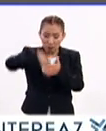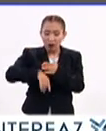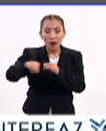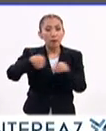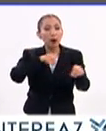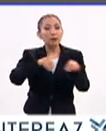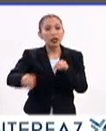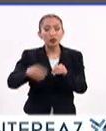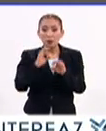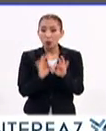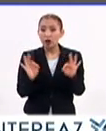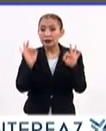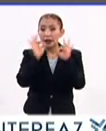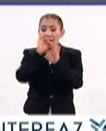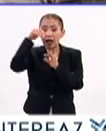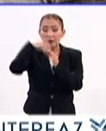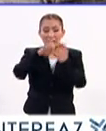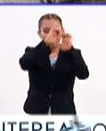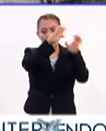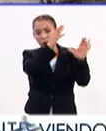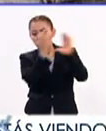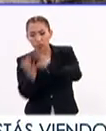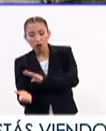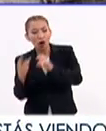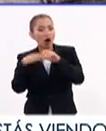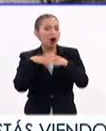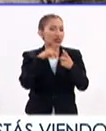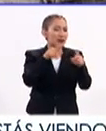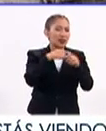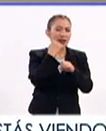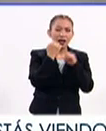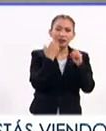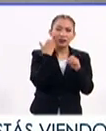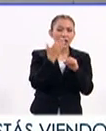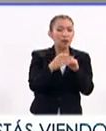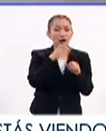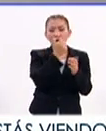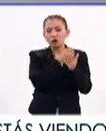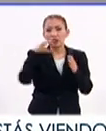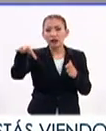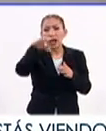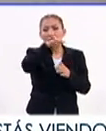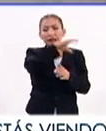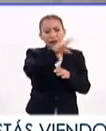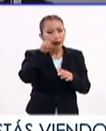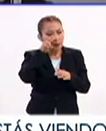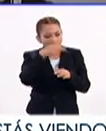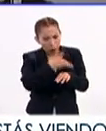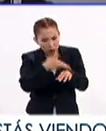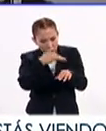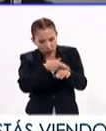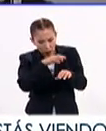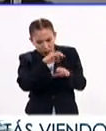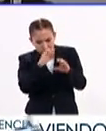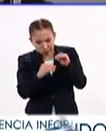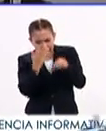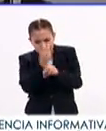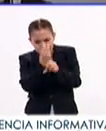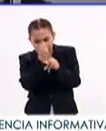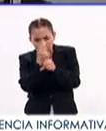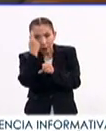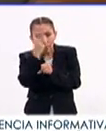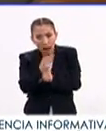un movimiento ritual, caídas de esculturas y monumentos de diferentes épocas por toda la ciudad y que reproducen procesos escultóricos para